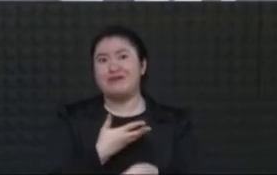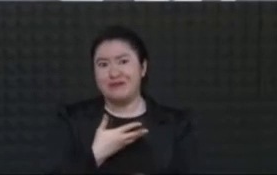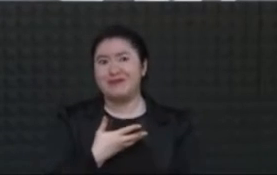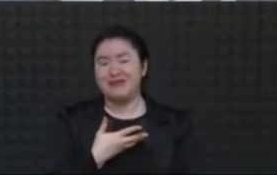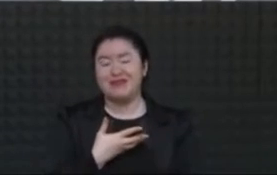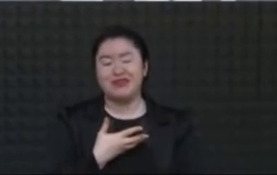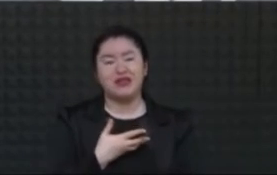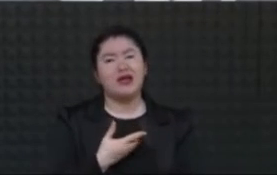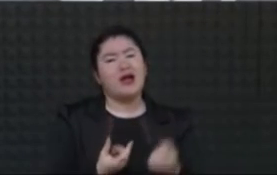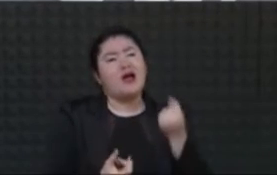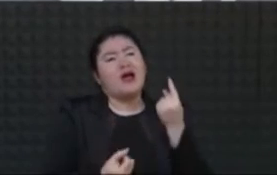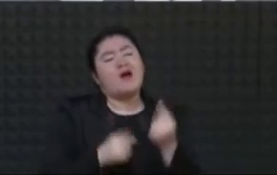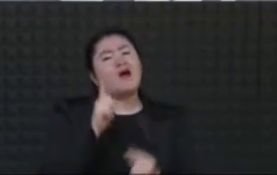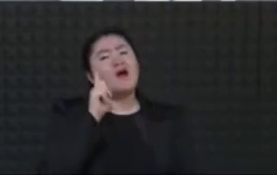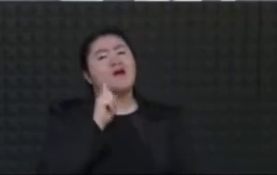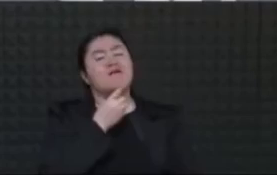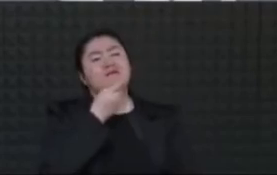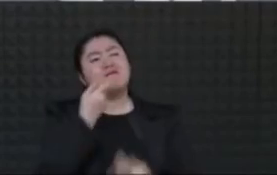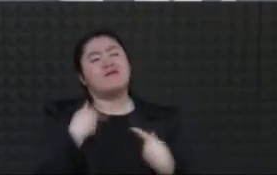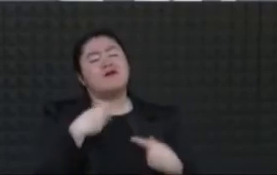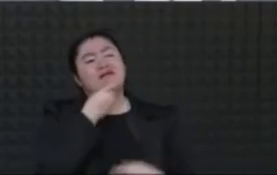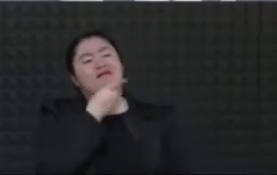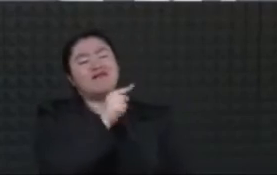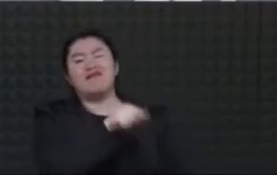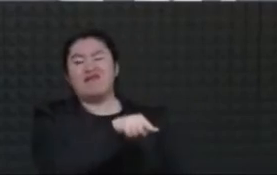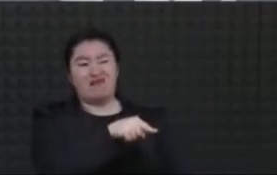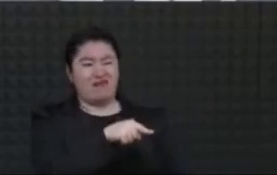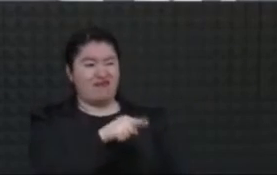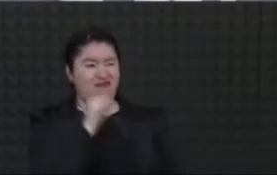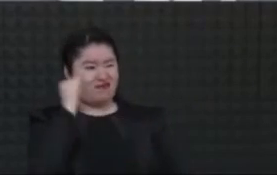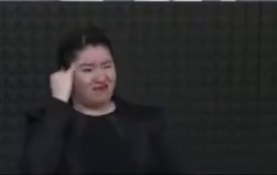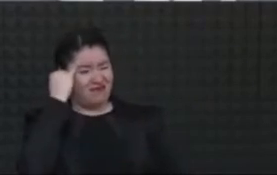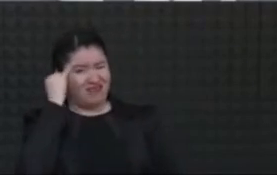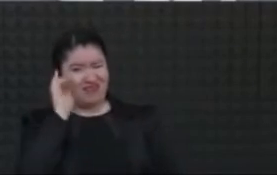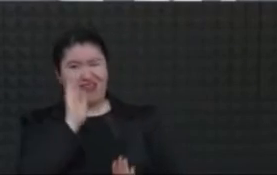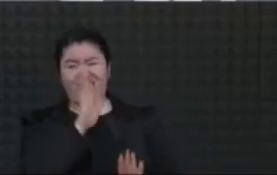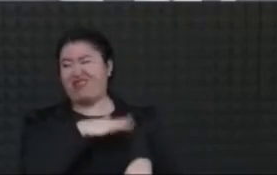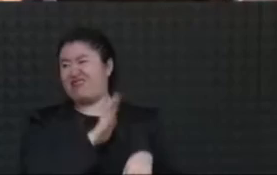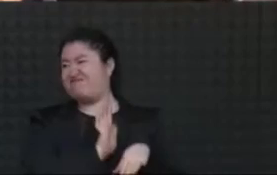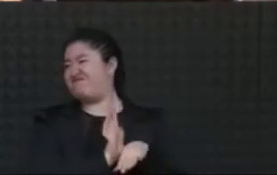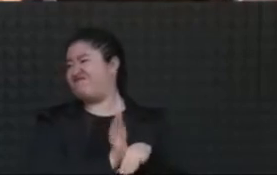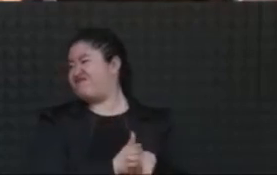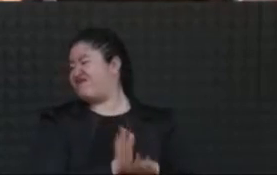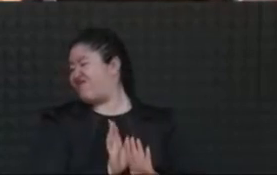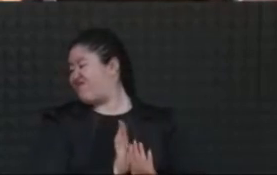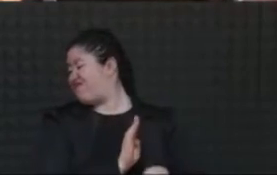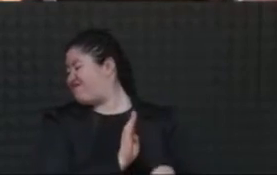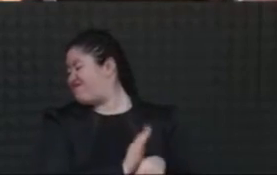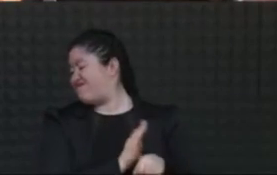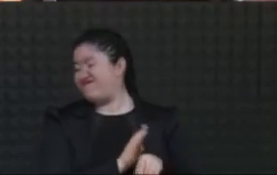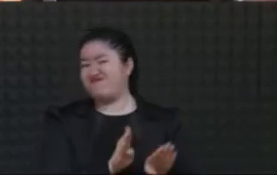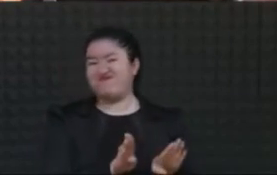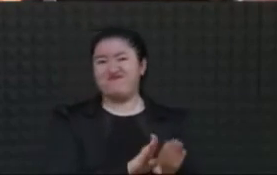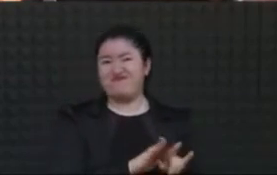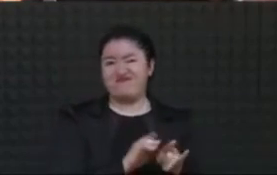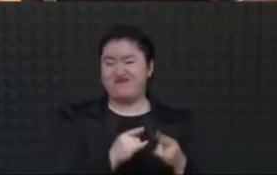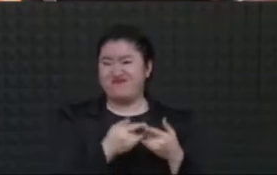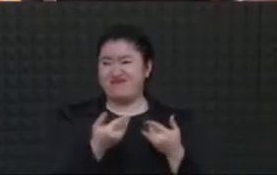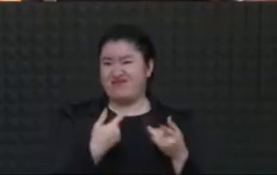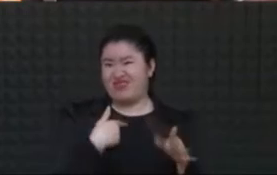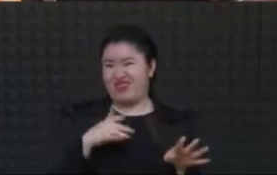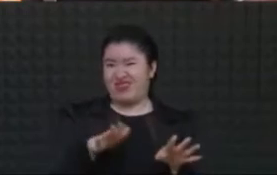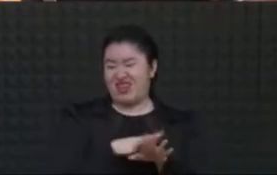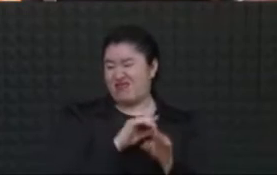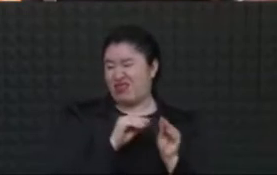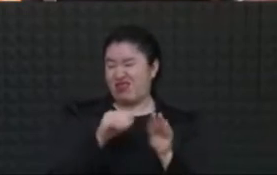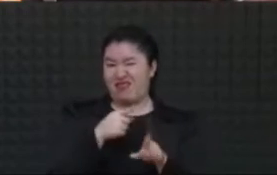dicen que no existimos, que estamos avasallando la historia que nos han contado y que